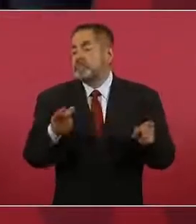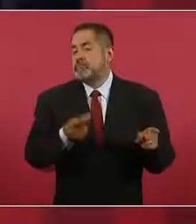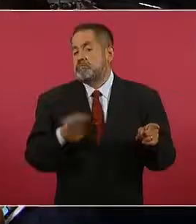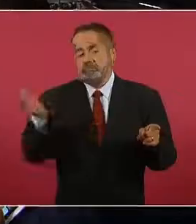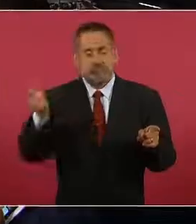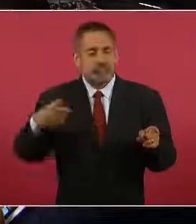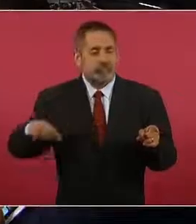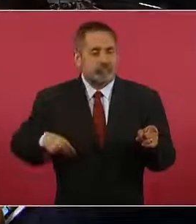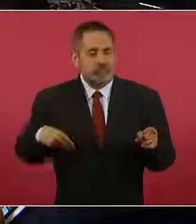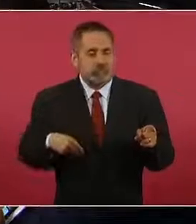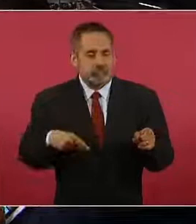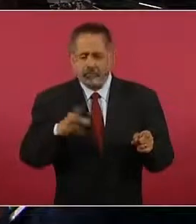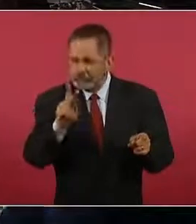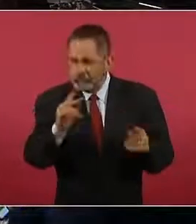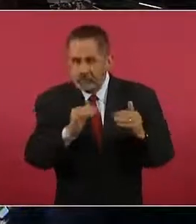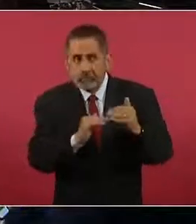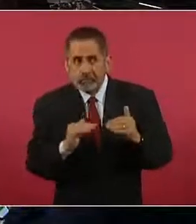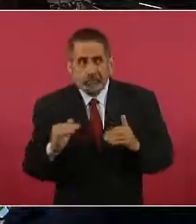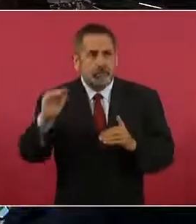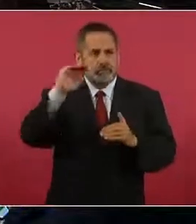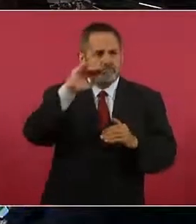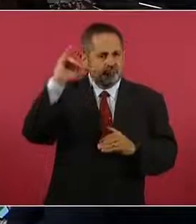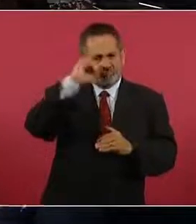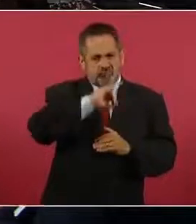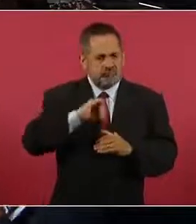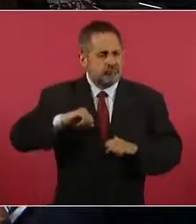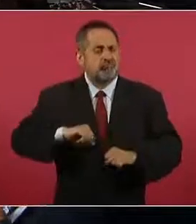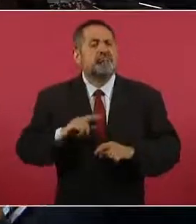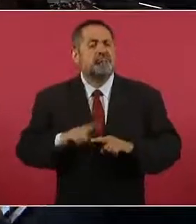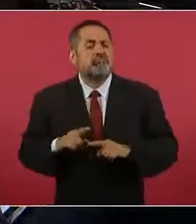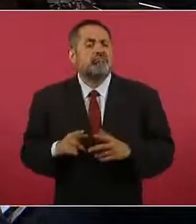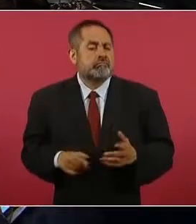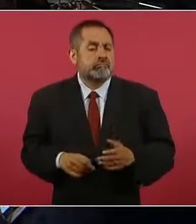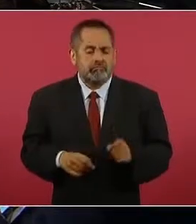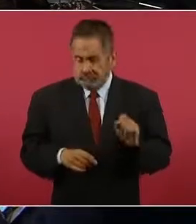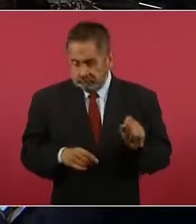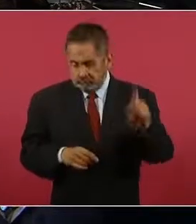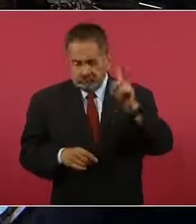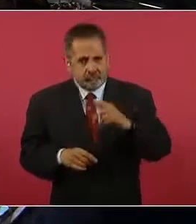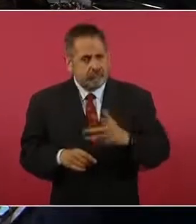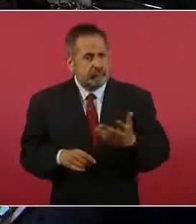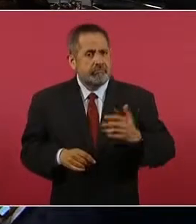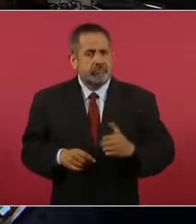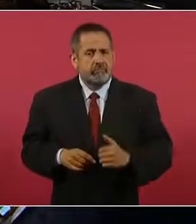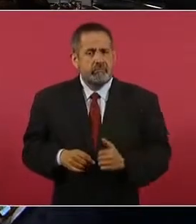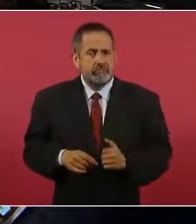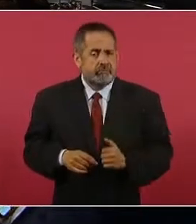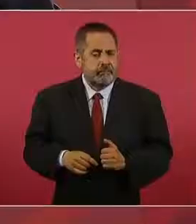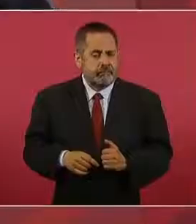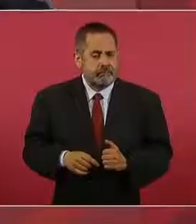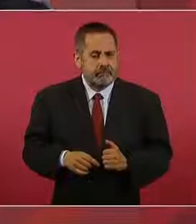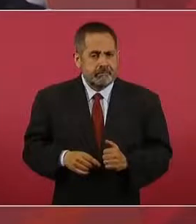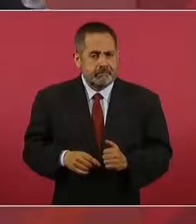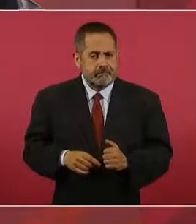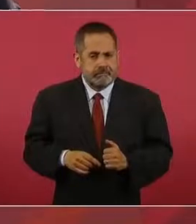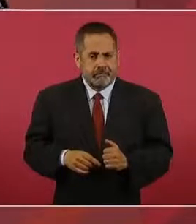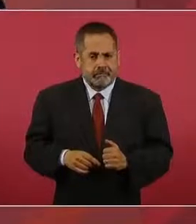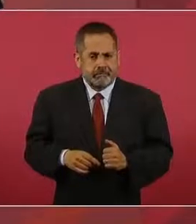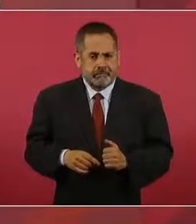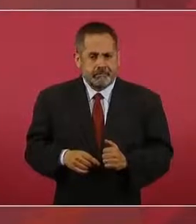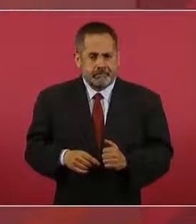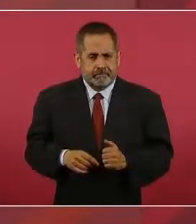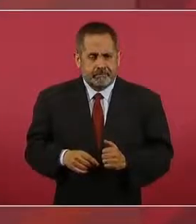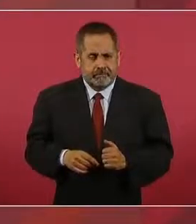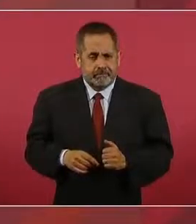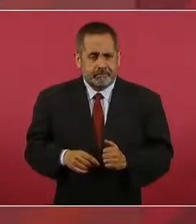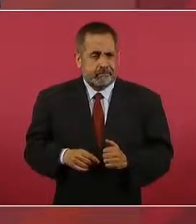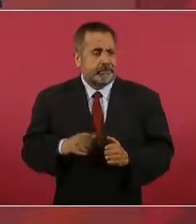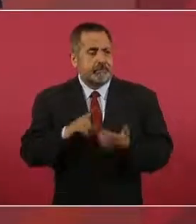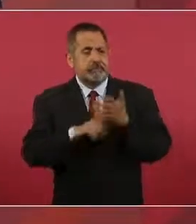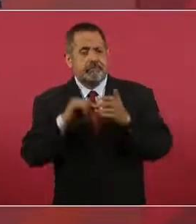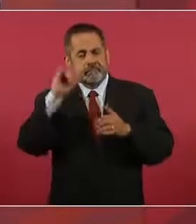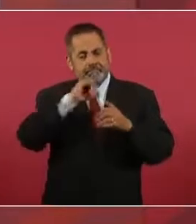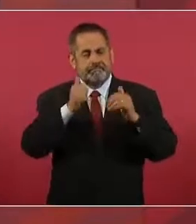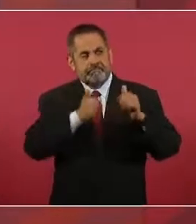impunidad,